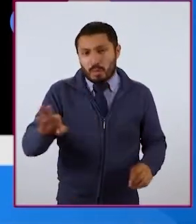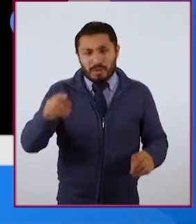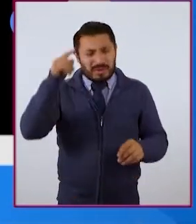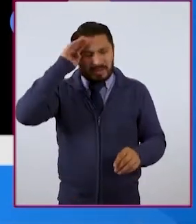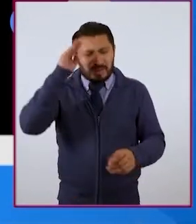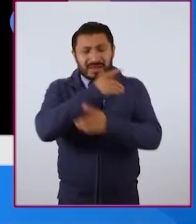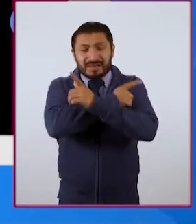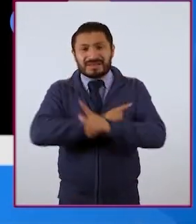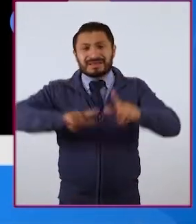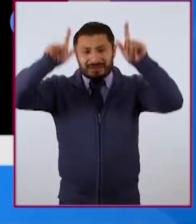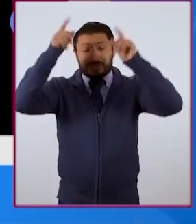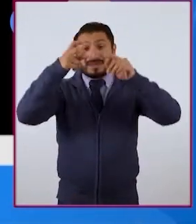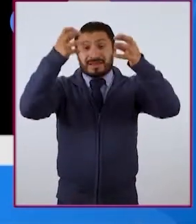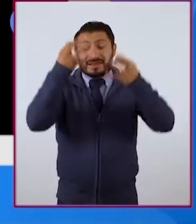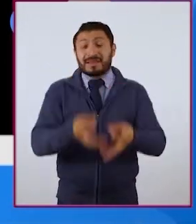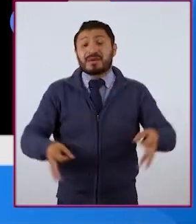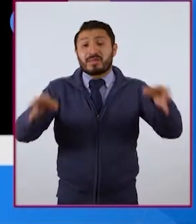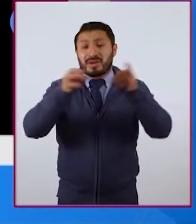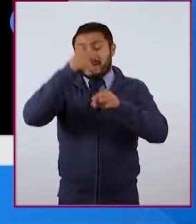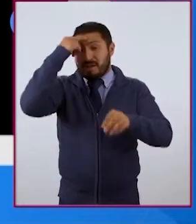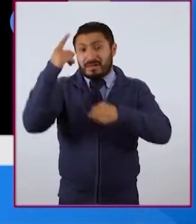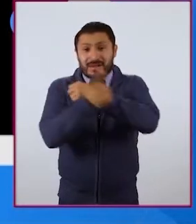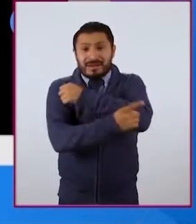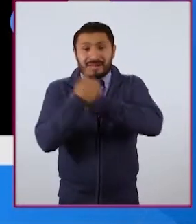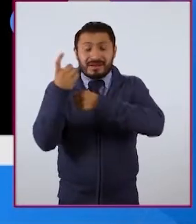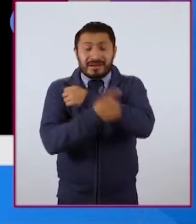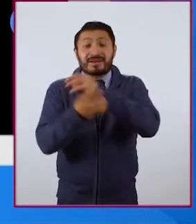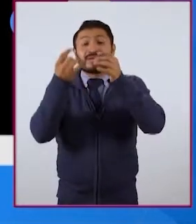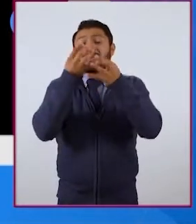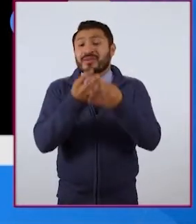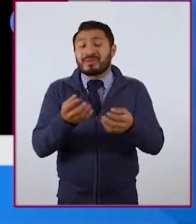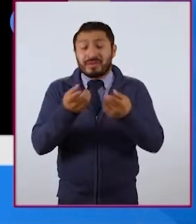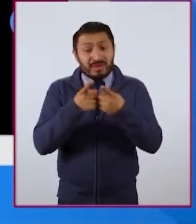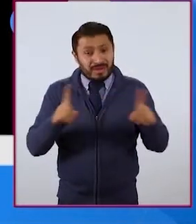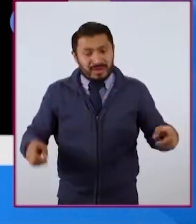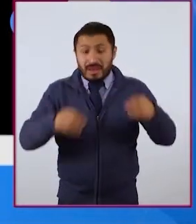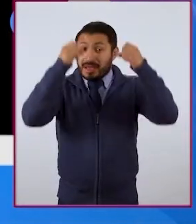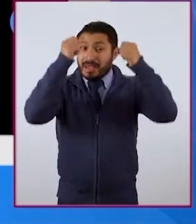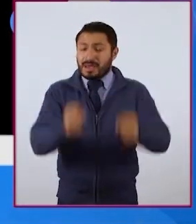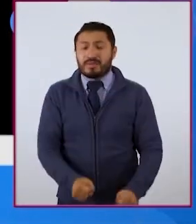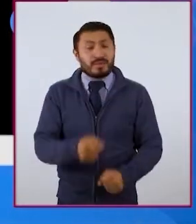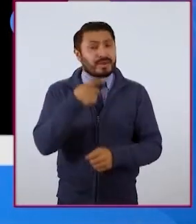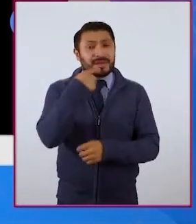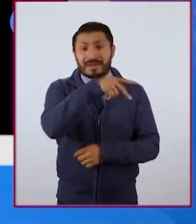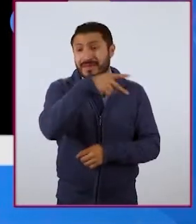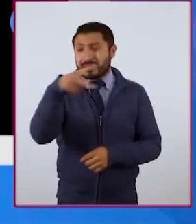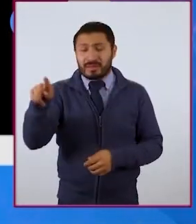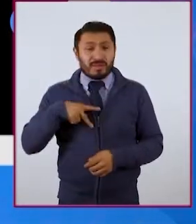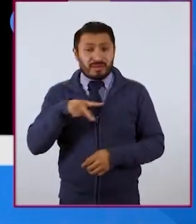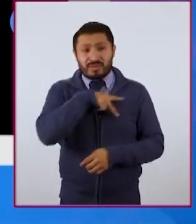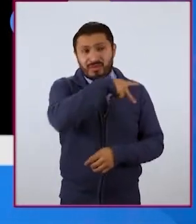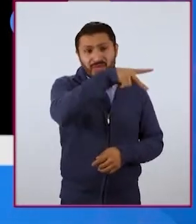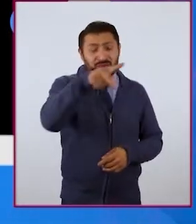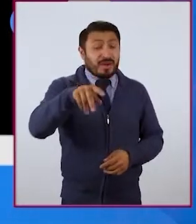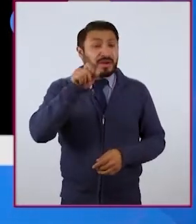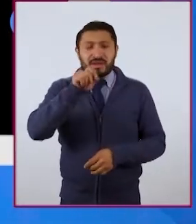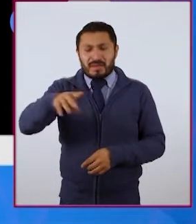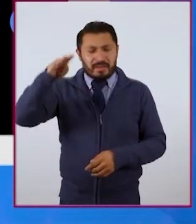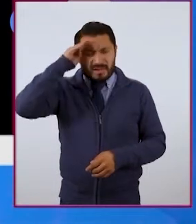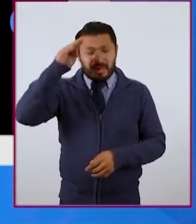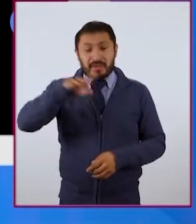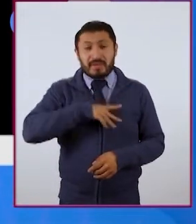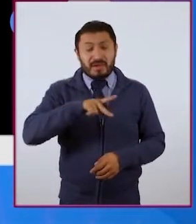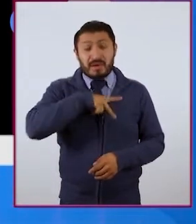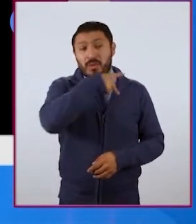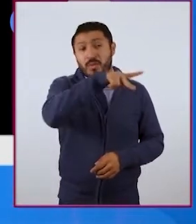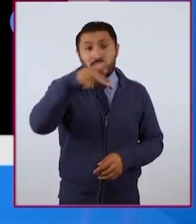Y esto es vital para desarrollar una autonomía, para también desarrollar seguridad propia, pero también para tener estos pensamientos propios que